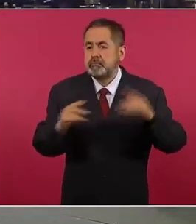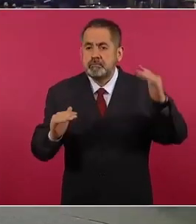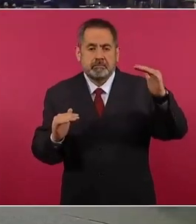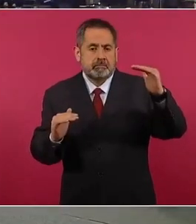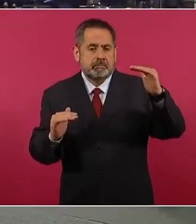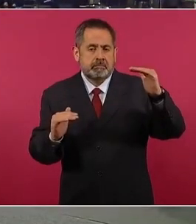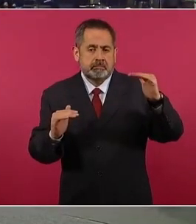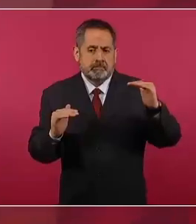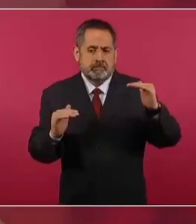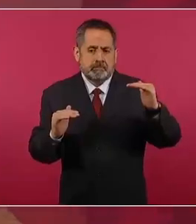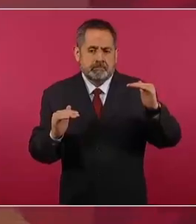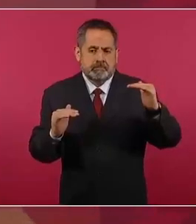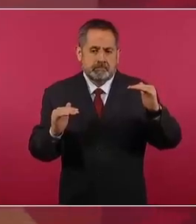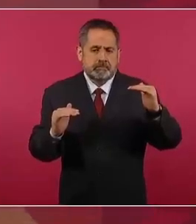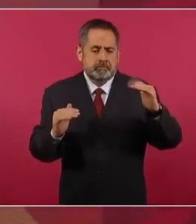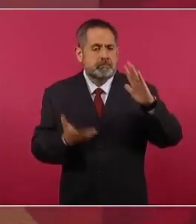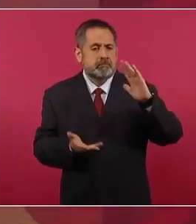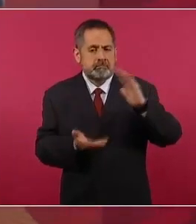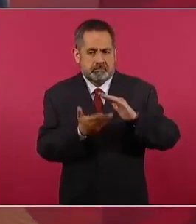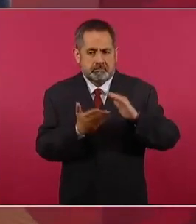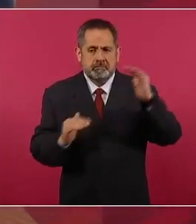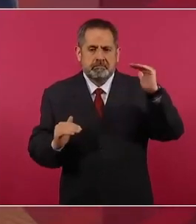se está reduciendo